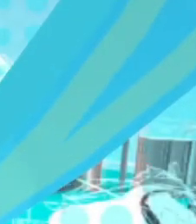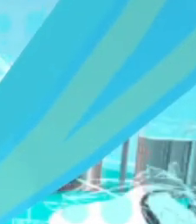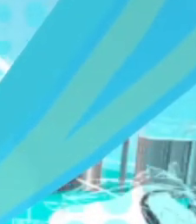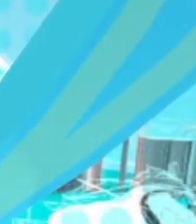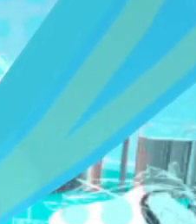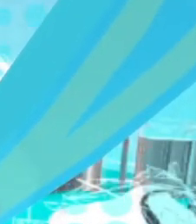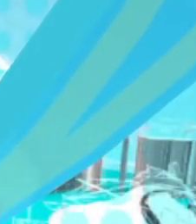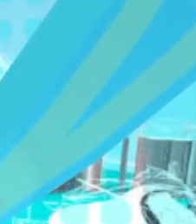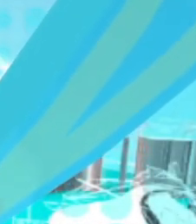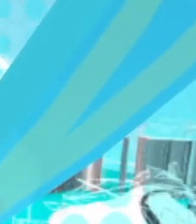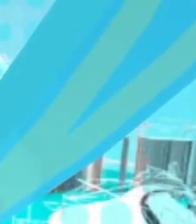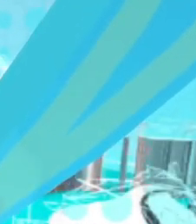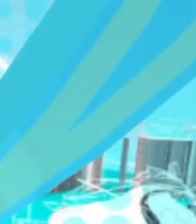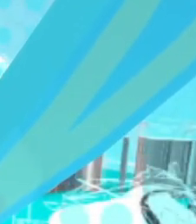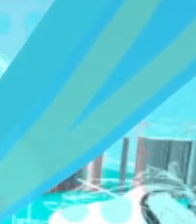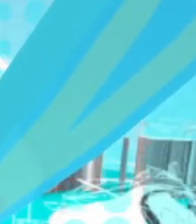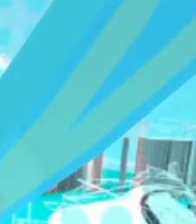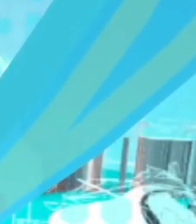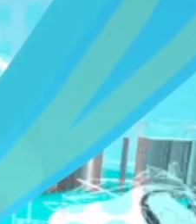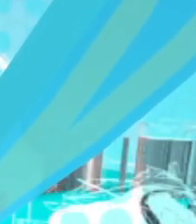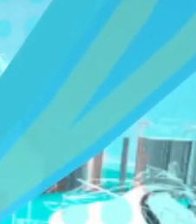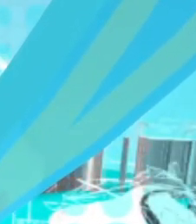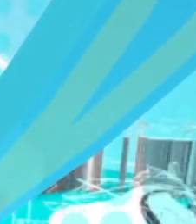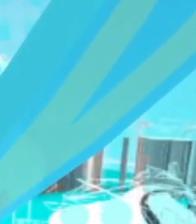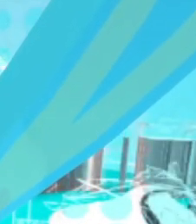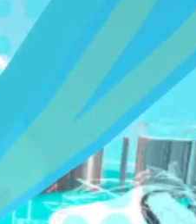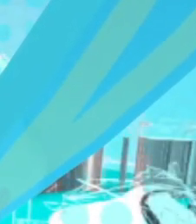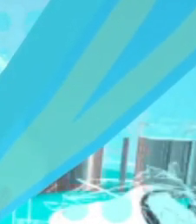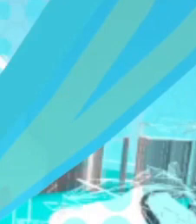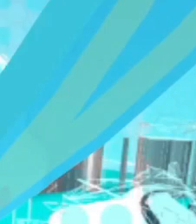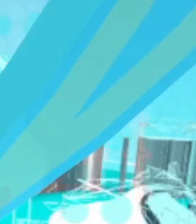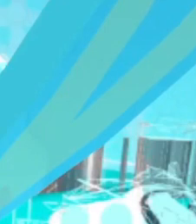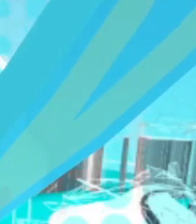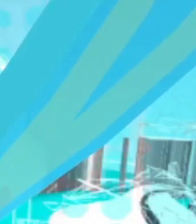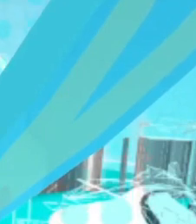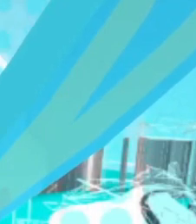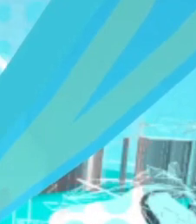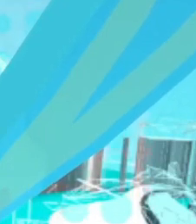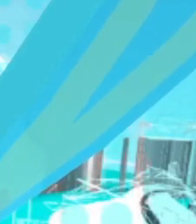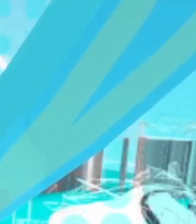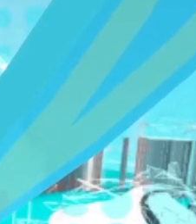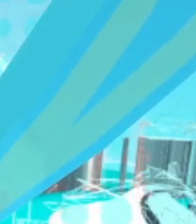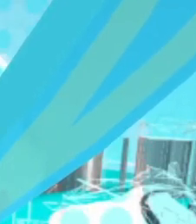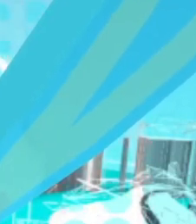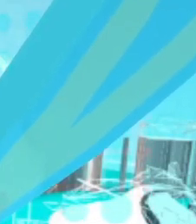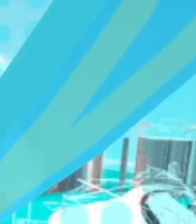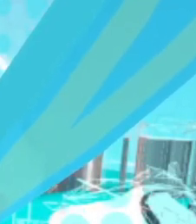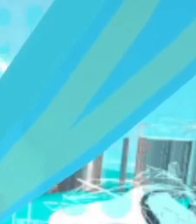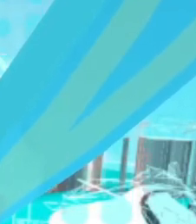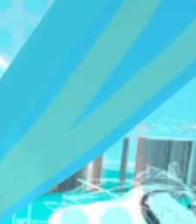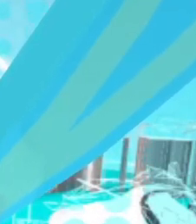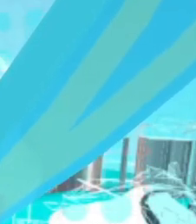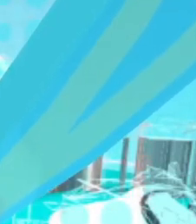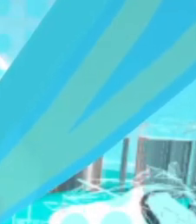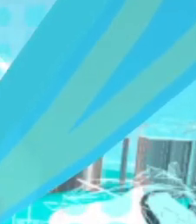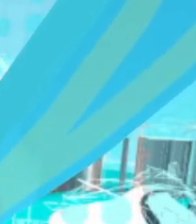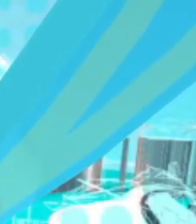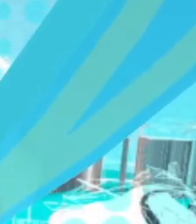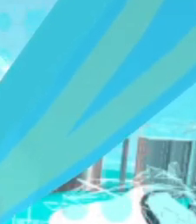divisa estadounidense. El precio del dólar en la compra cerró hoy en